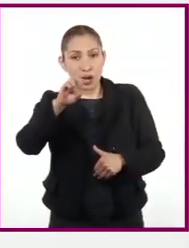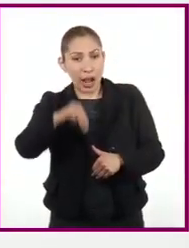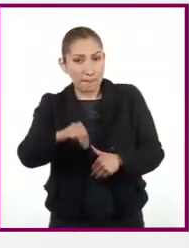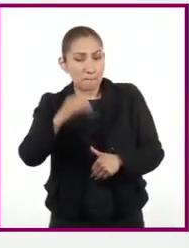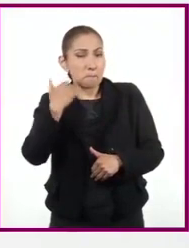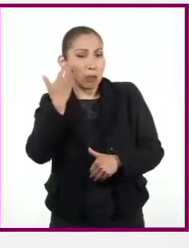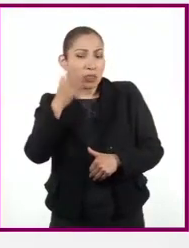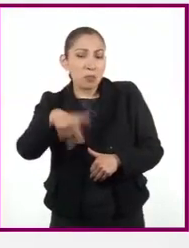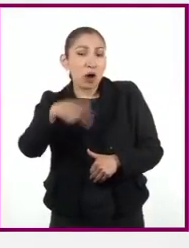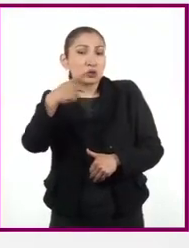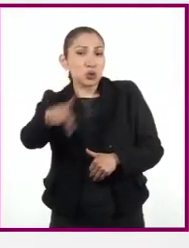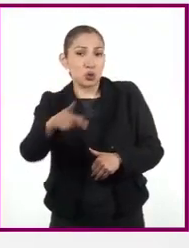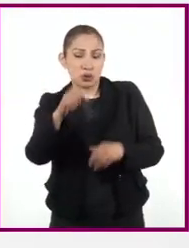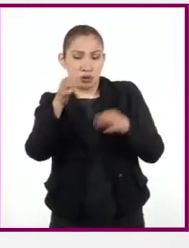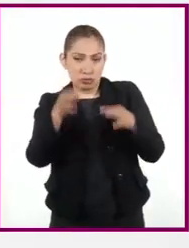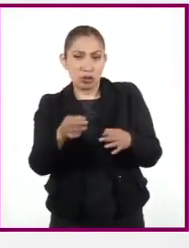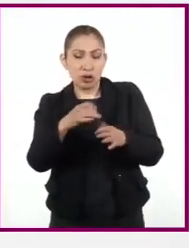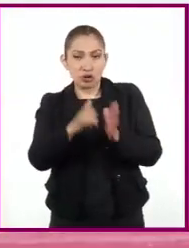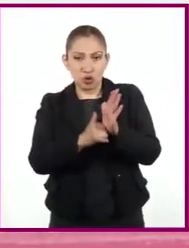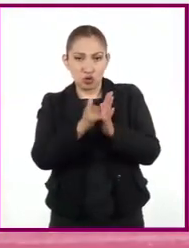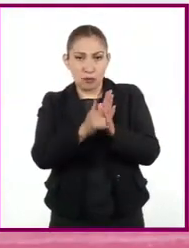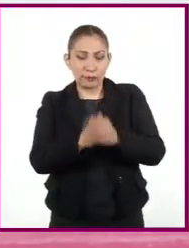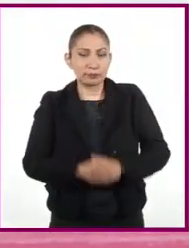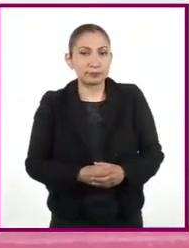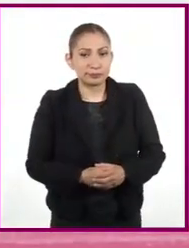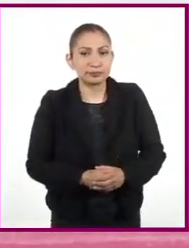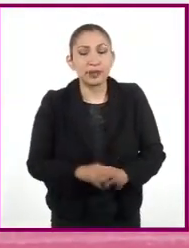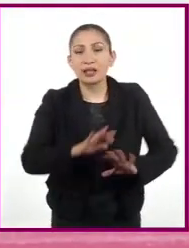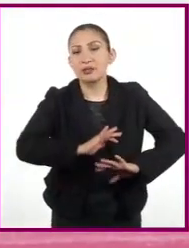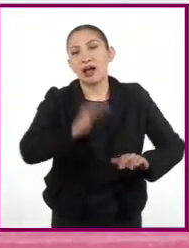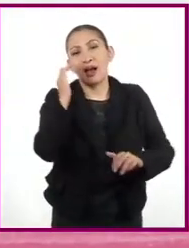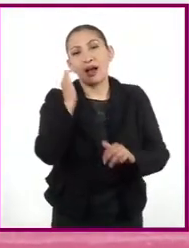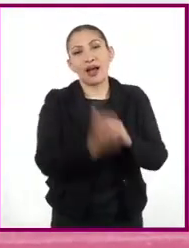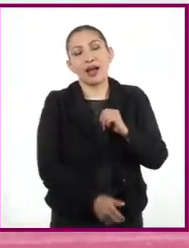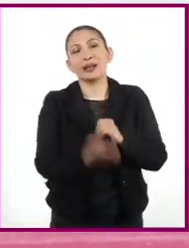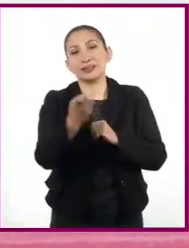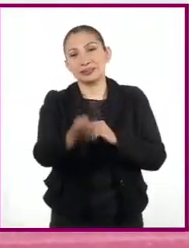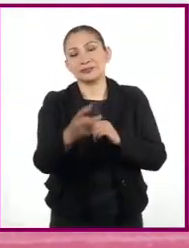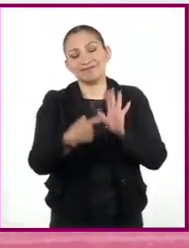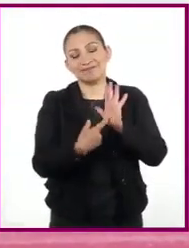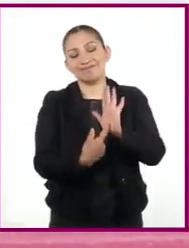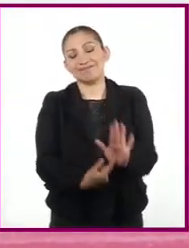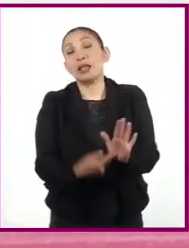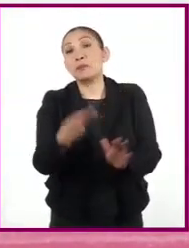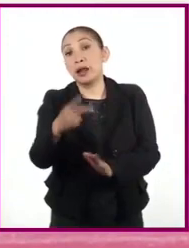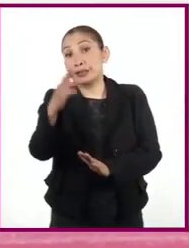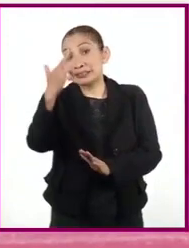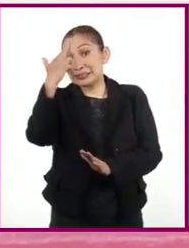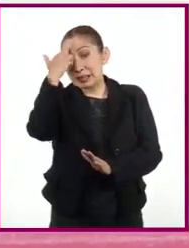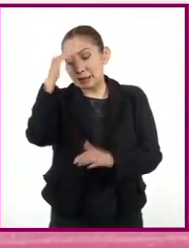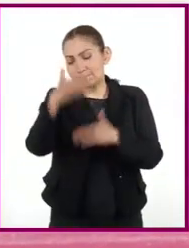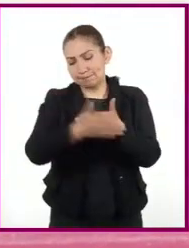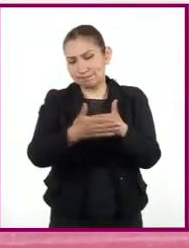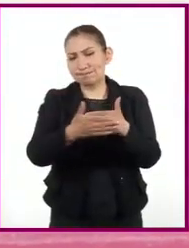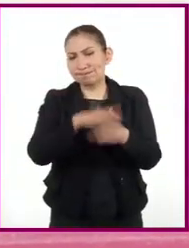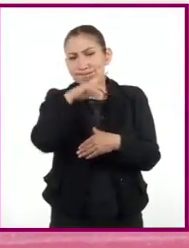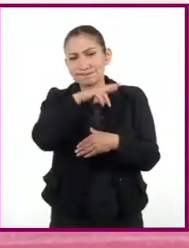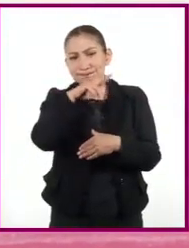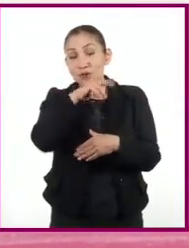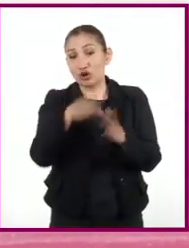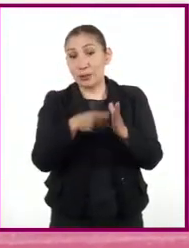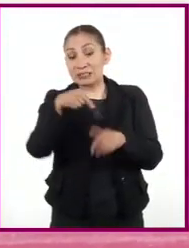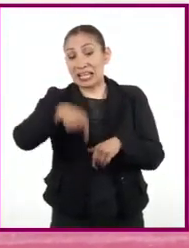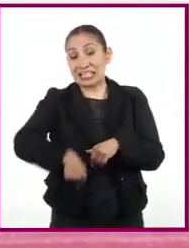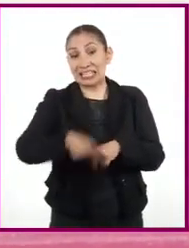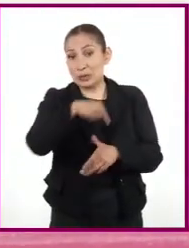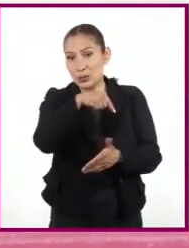buscarla en su canal oficial de YouTube Con esto llegamos al final de este programa Pero recuerden que en breve tenemos una